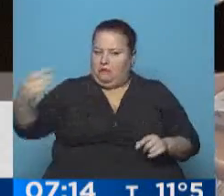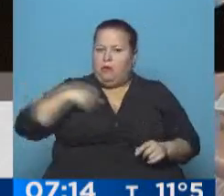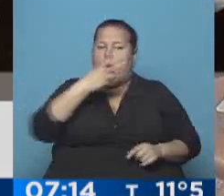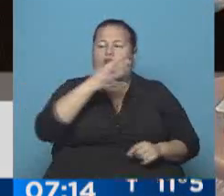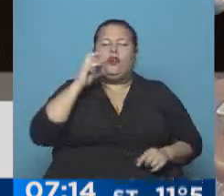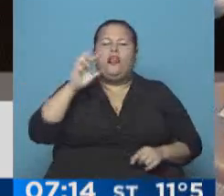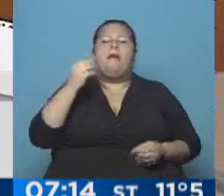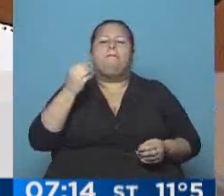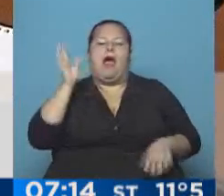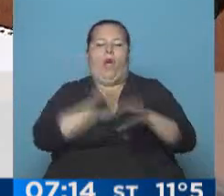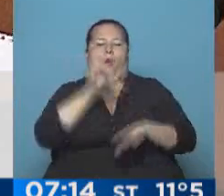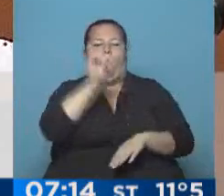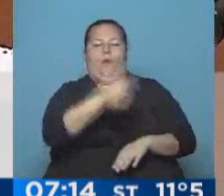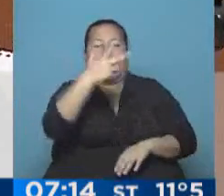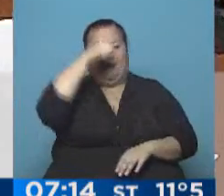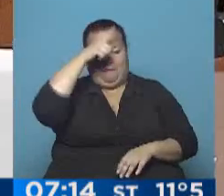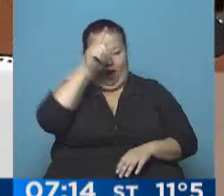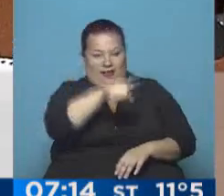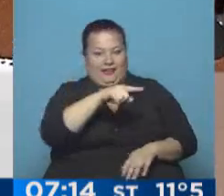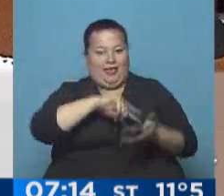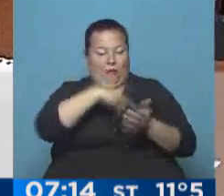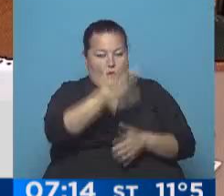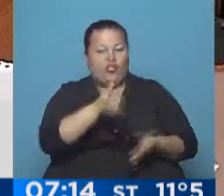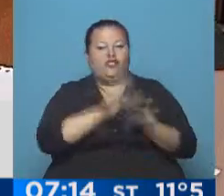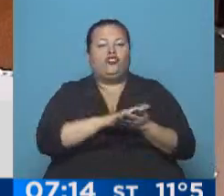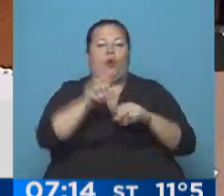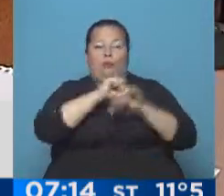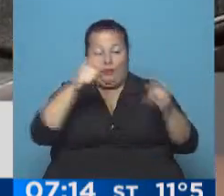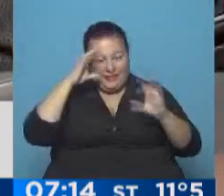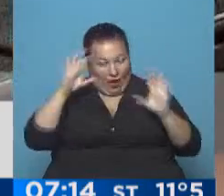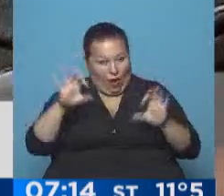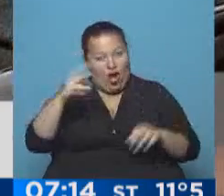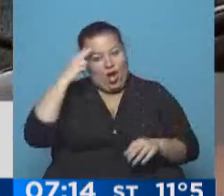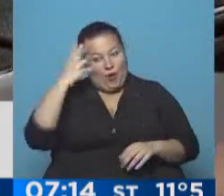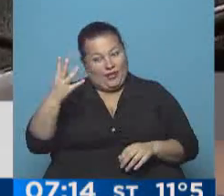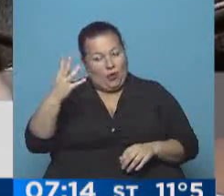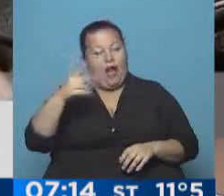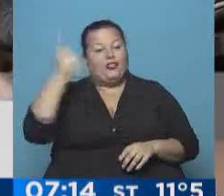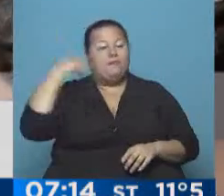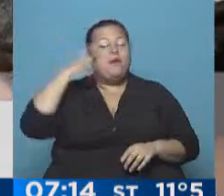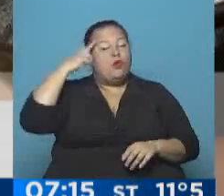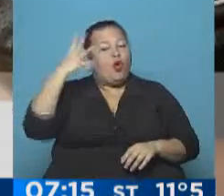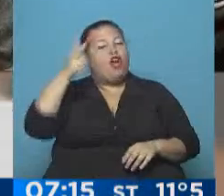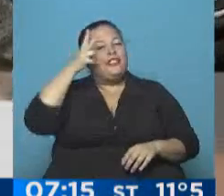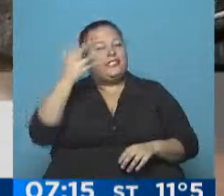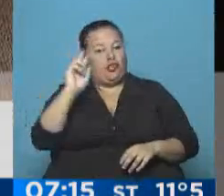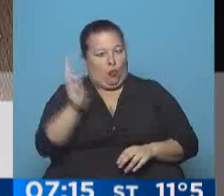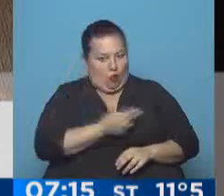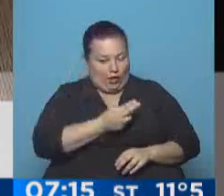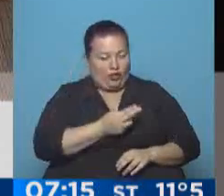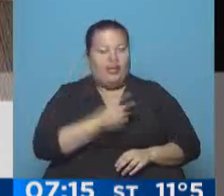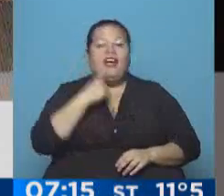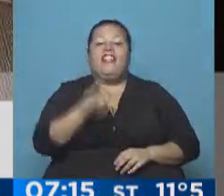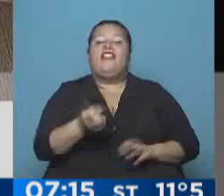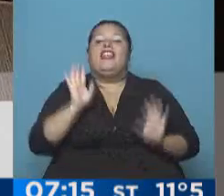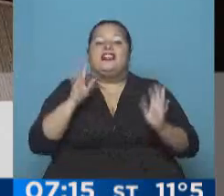400 mil dólares para incriminar a la policía bonaerense en el atentado que dejó, recordemos, en el 94, 85 fallecidos. Dice que